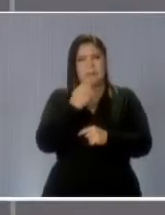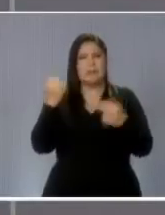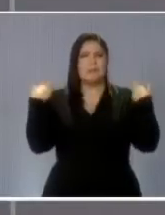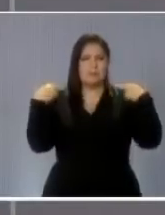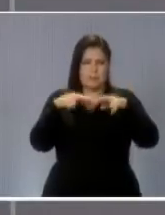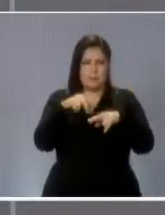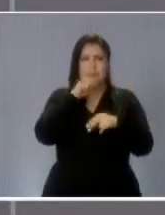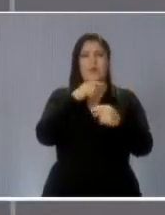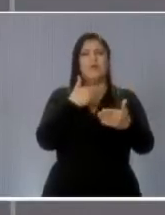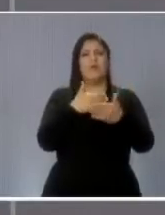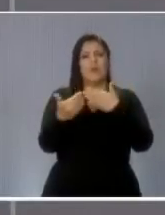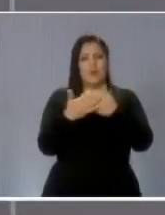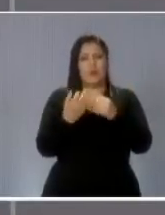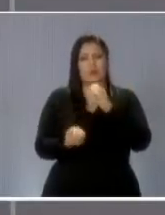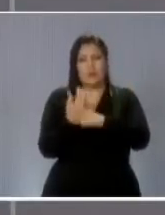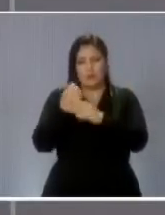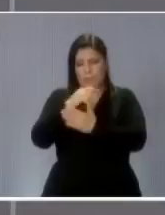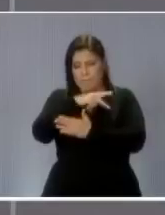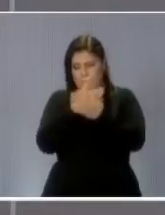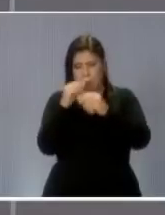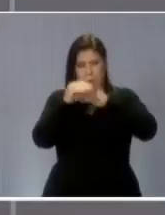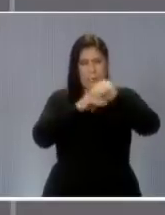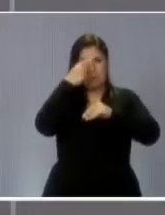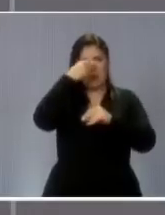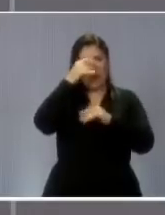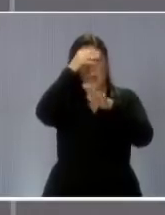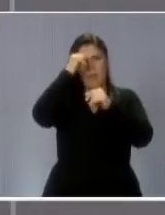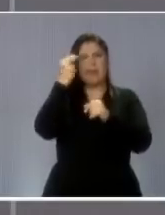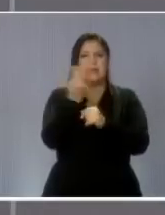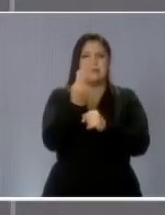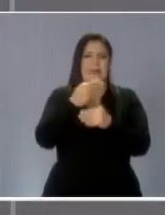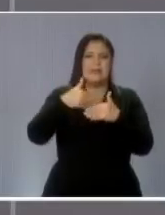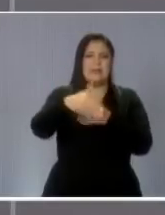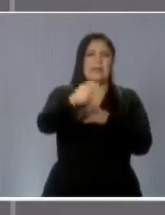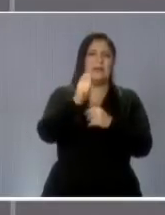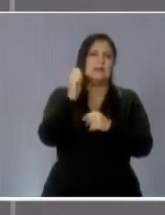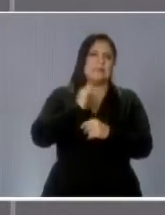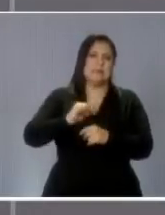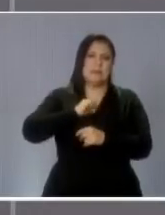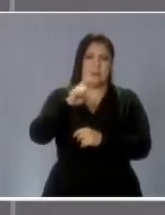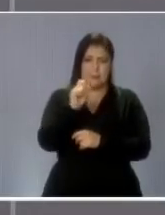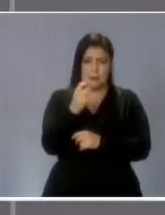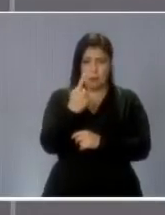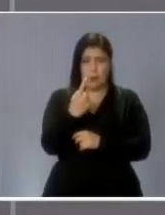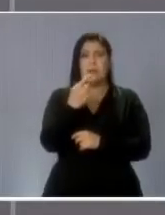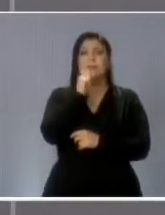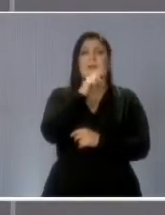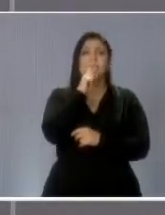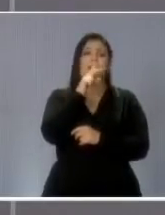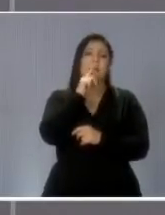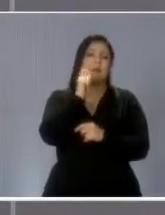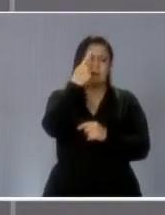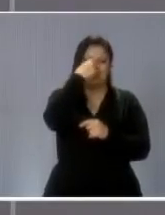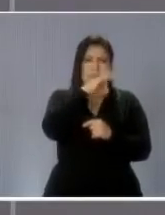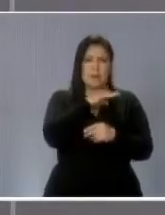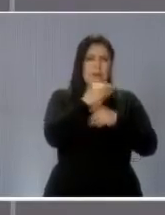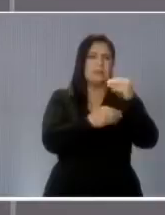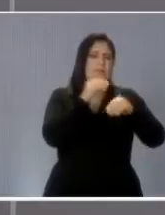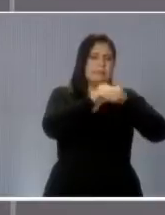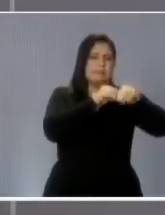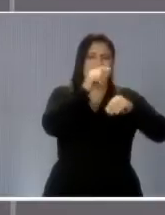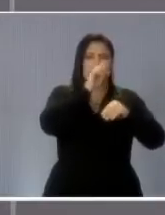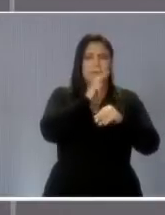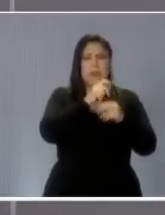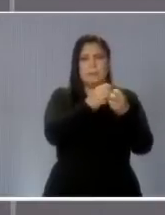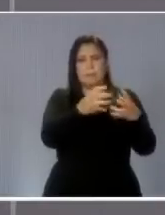y programas de acuerdo con las necesidades del siglo XXI y mejorar las escuelas. Para hacerlo